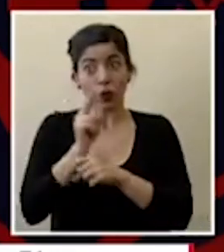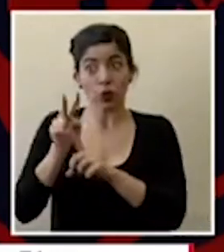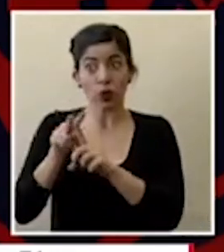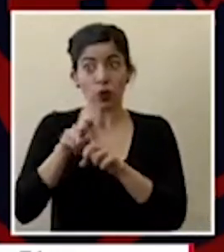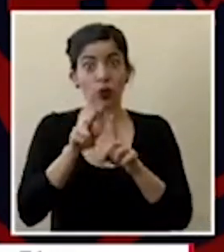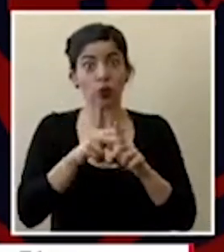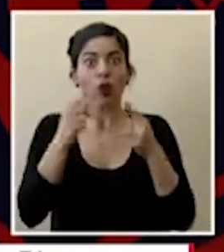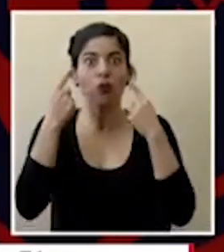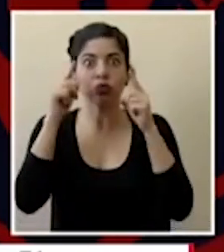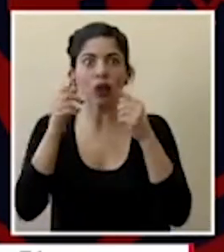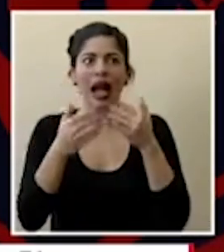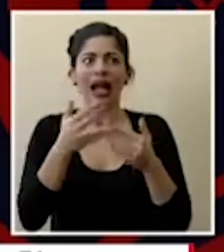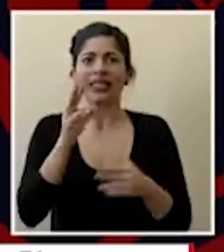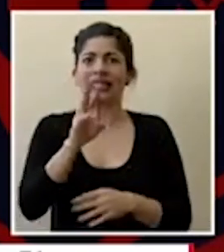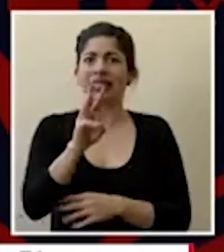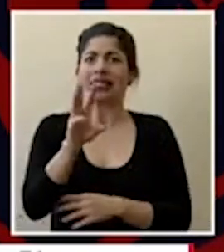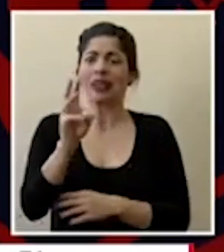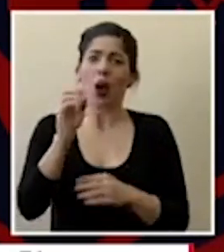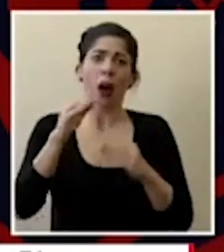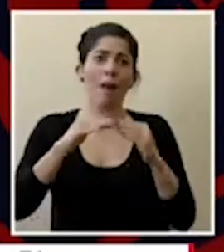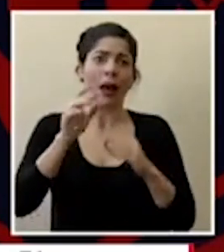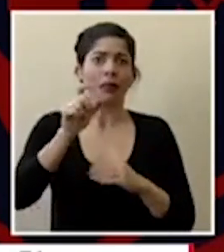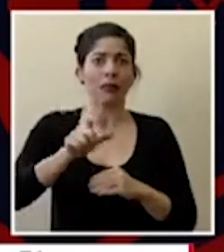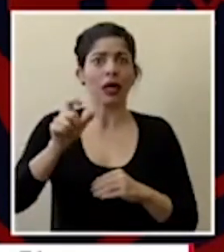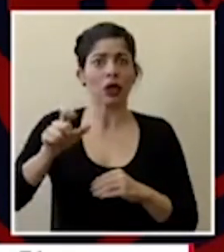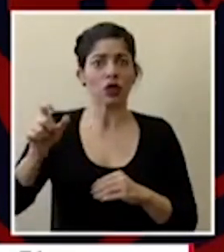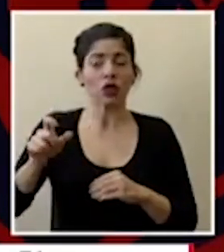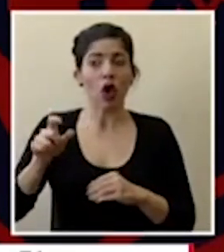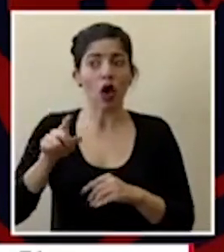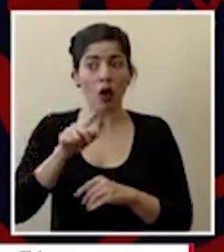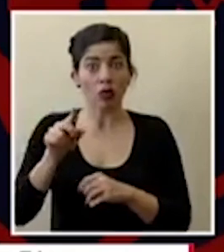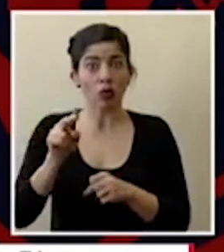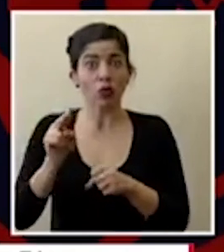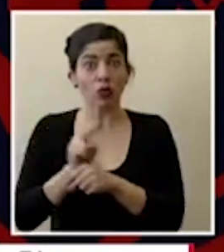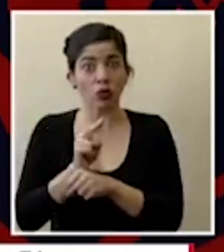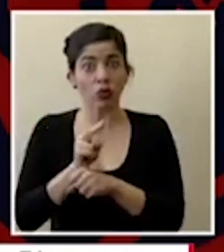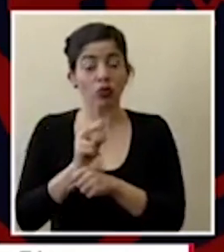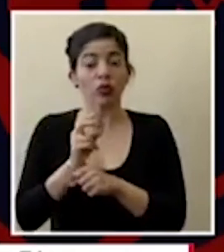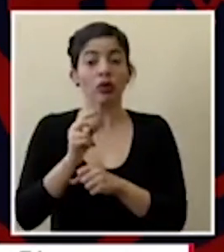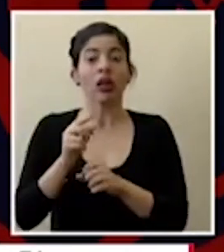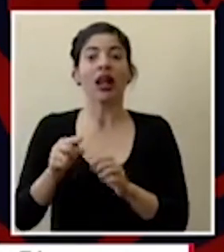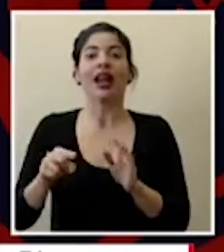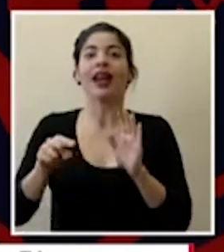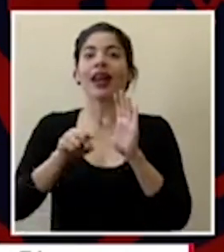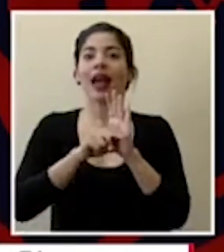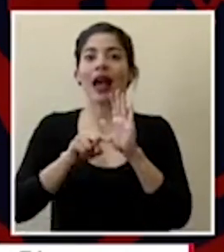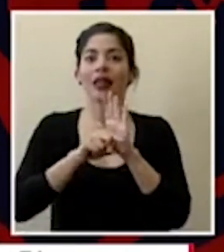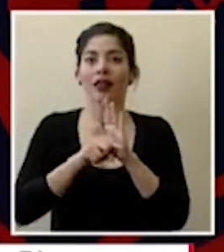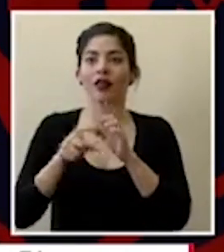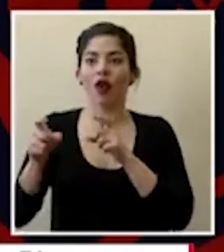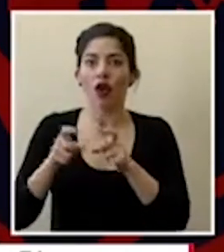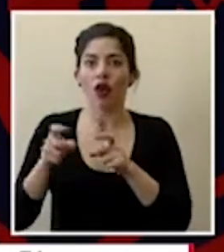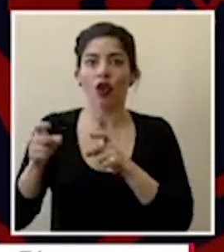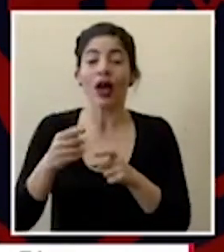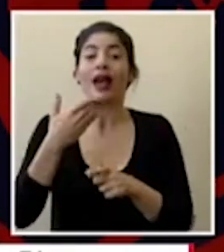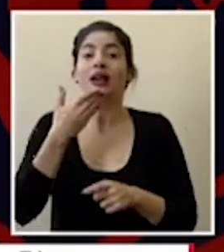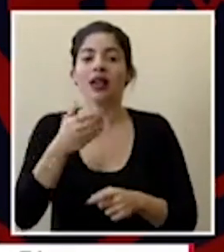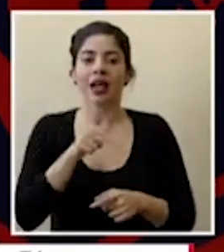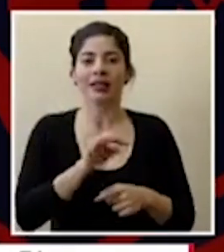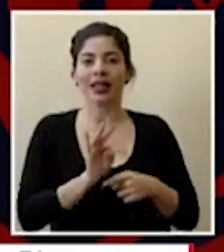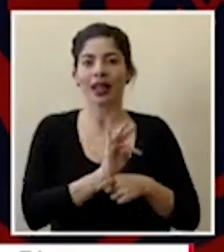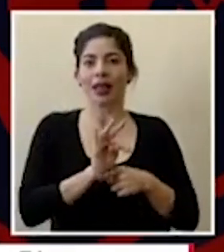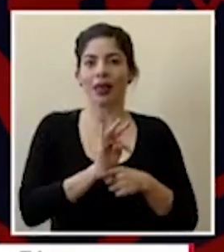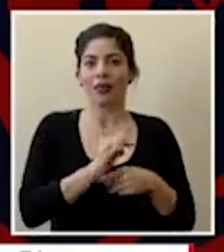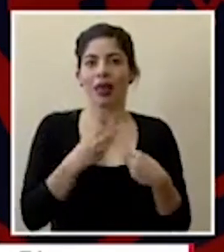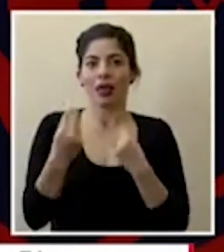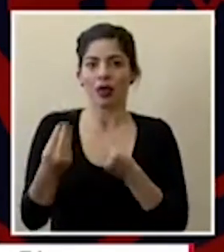cerca de 66 o más pacientes que han resultado negativo en las pruebas de control este gracias al tratamiento que